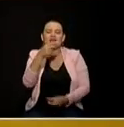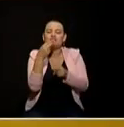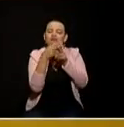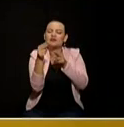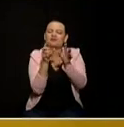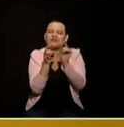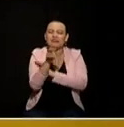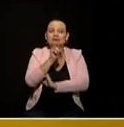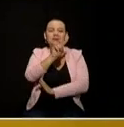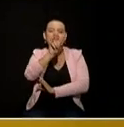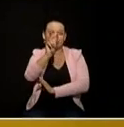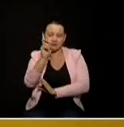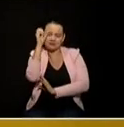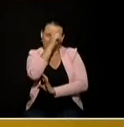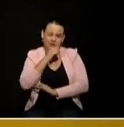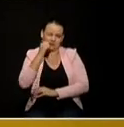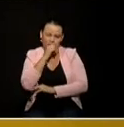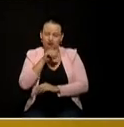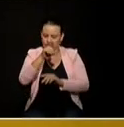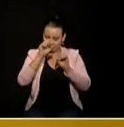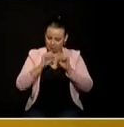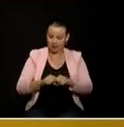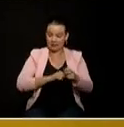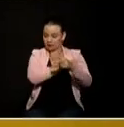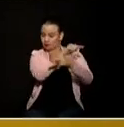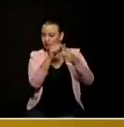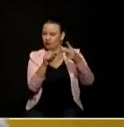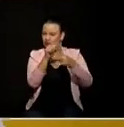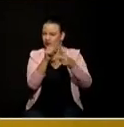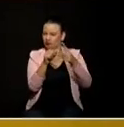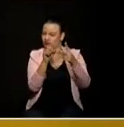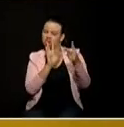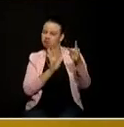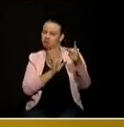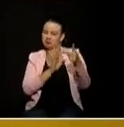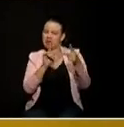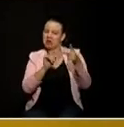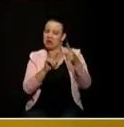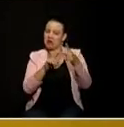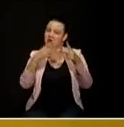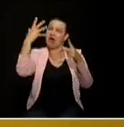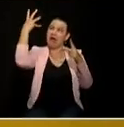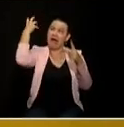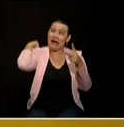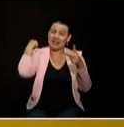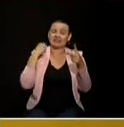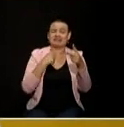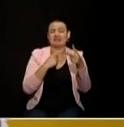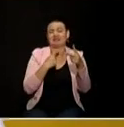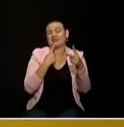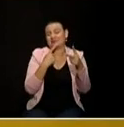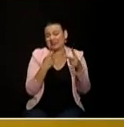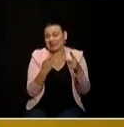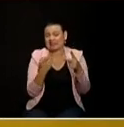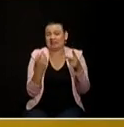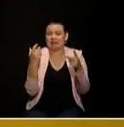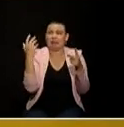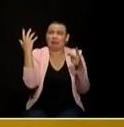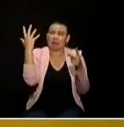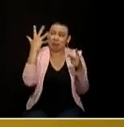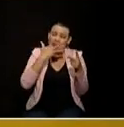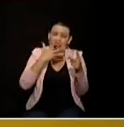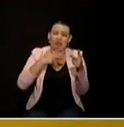octubre van a tener dos opciones para escoger o el pasado la oscuridad quienes ya tuvieron la